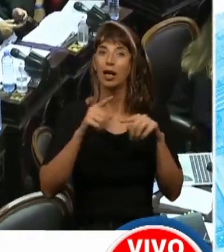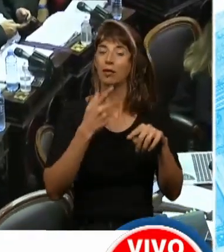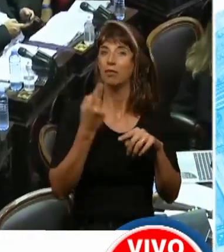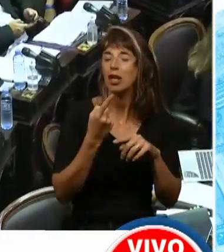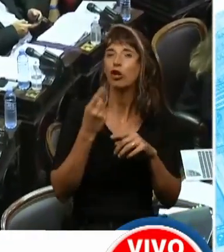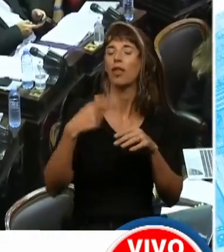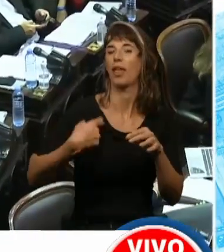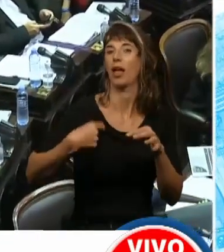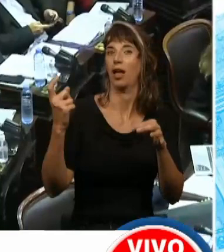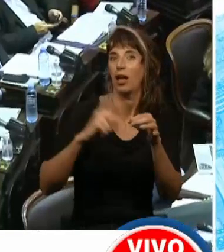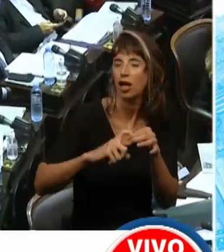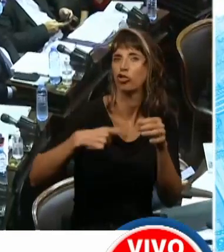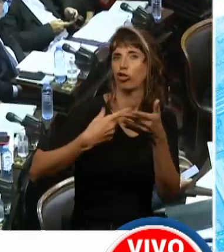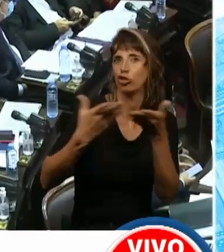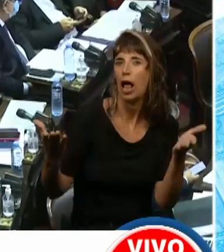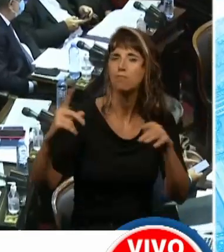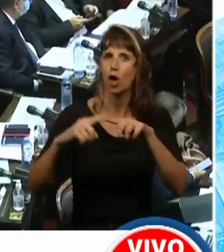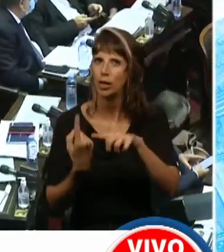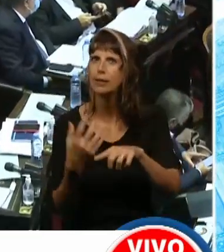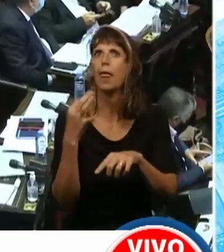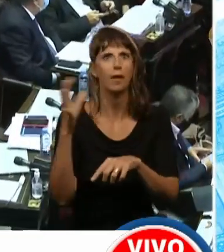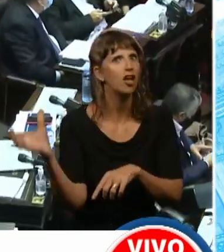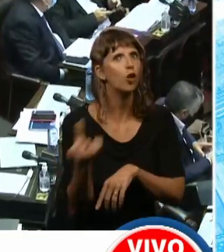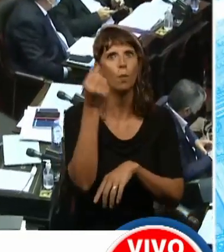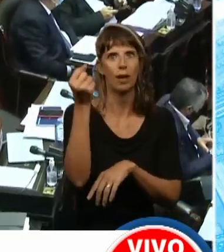social y política tiene que recuperar,